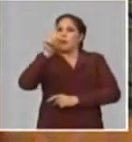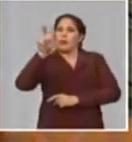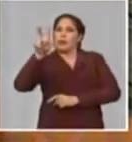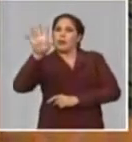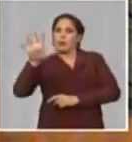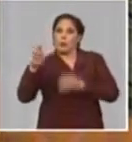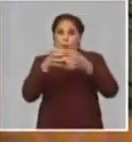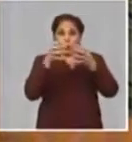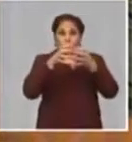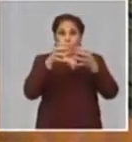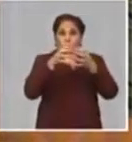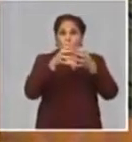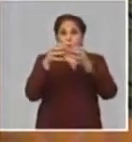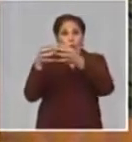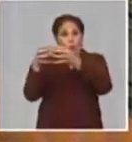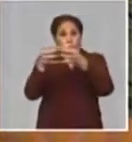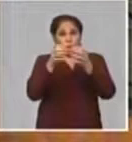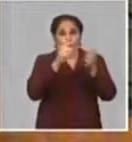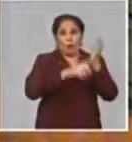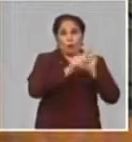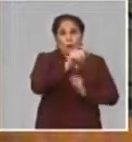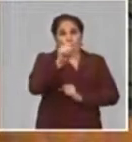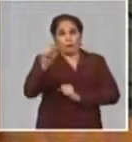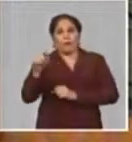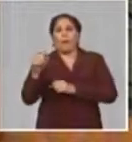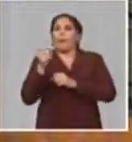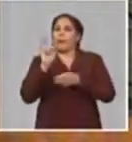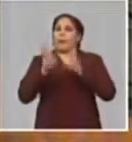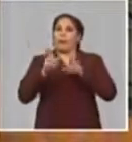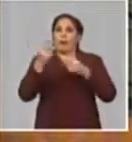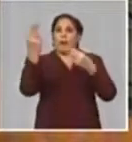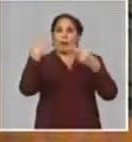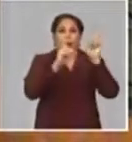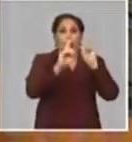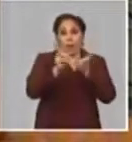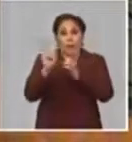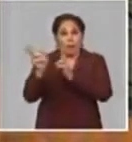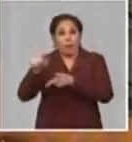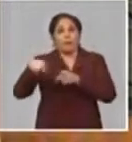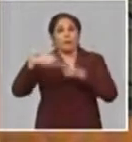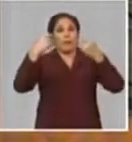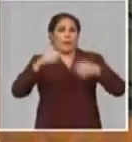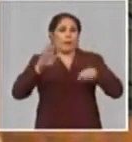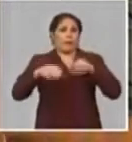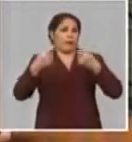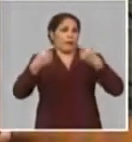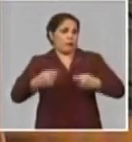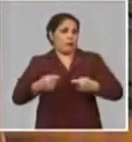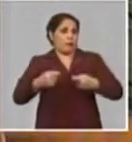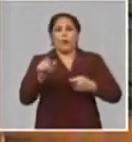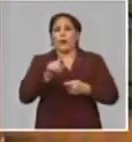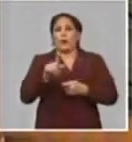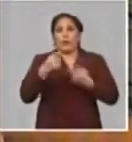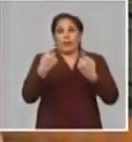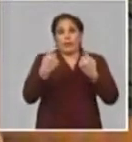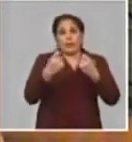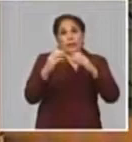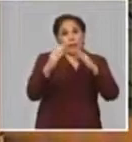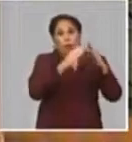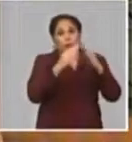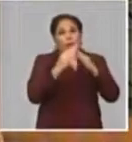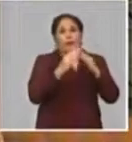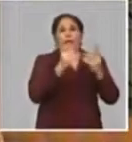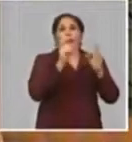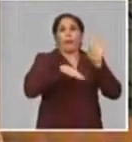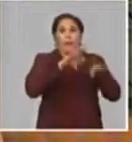contingentes en cada una de las provincias a partir de las orientaciones y de las decisiones y las necesidades que tienen los consejos populares, las